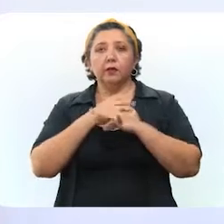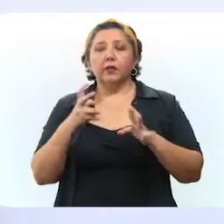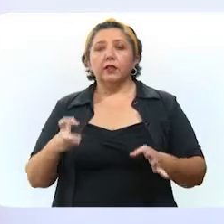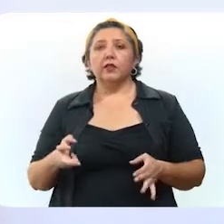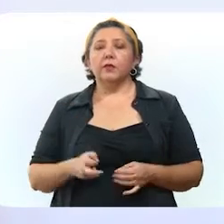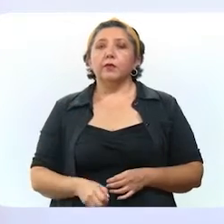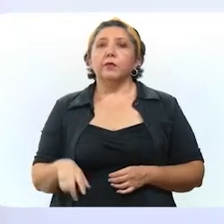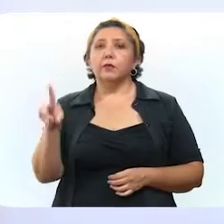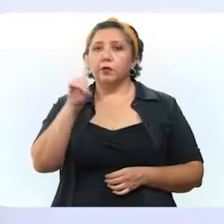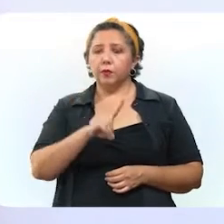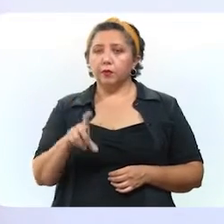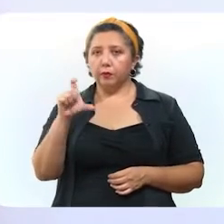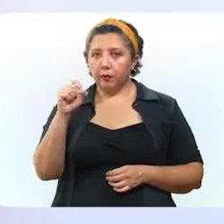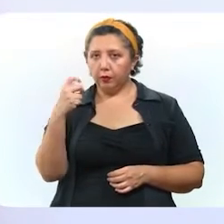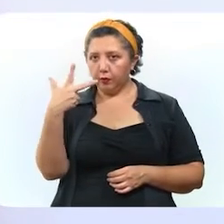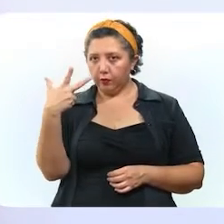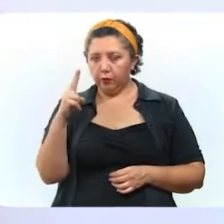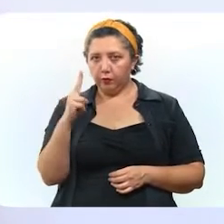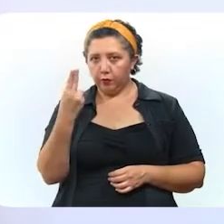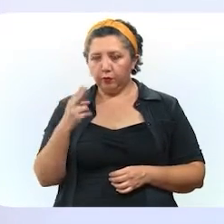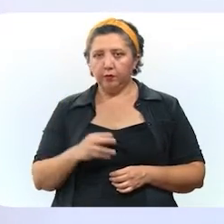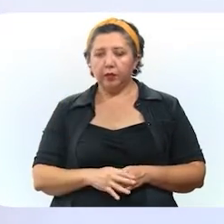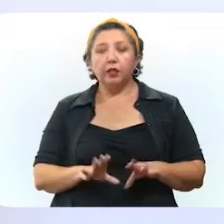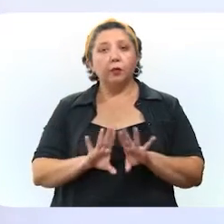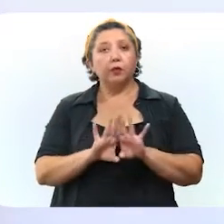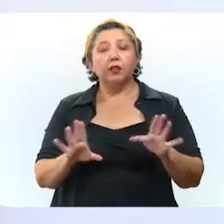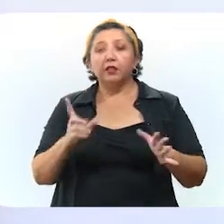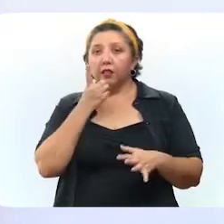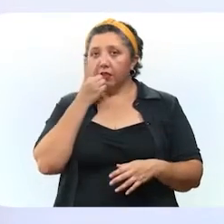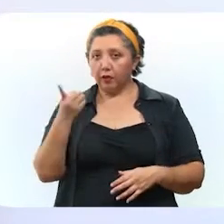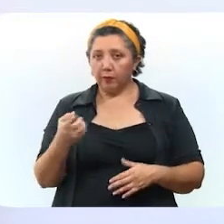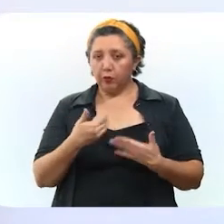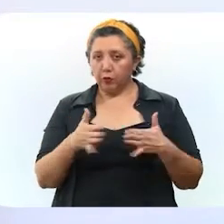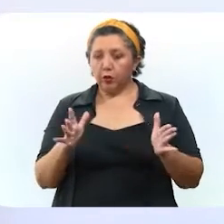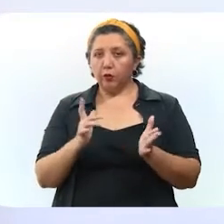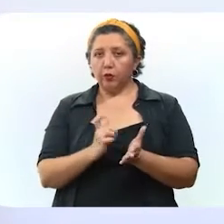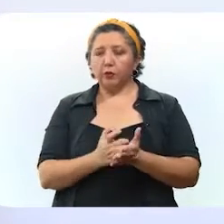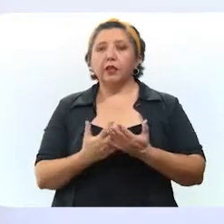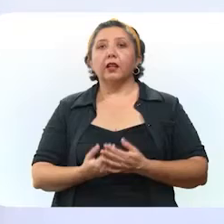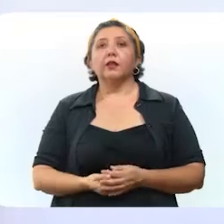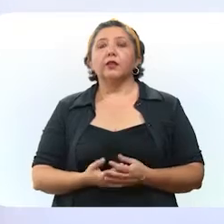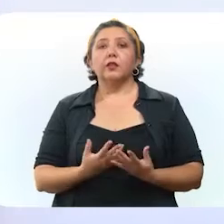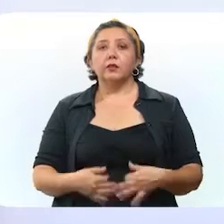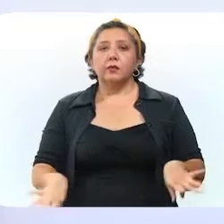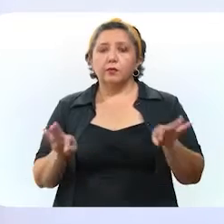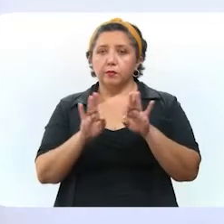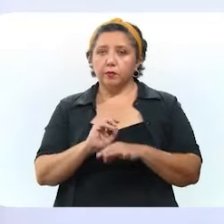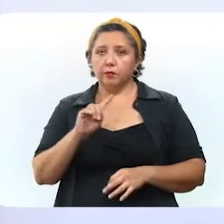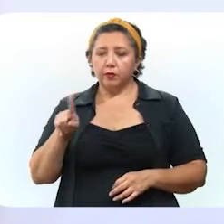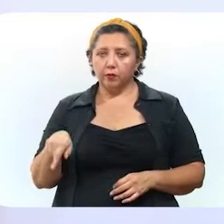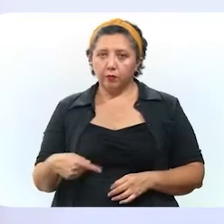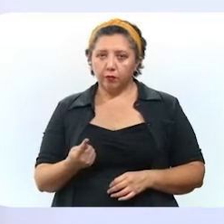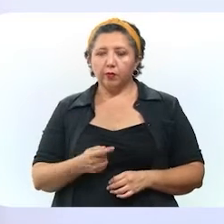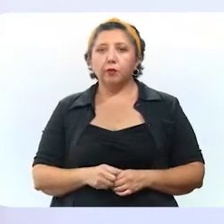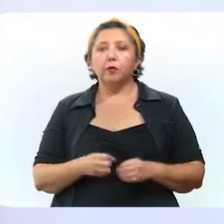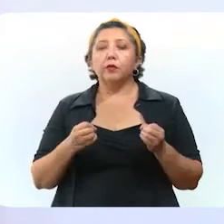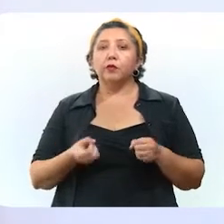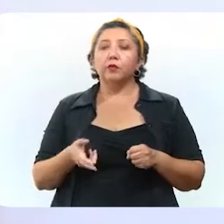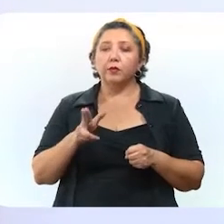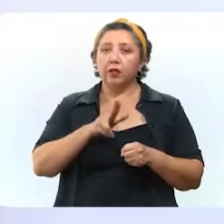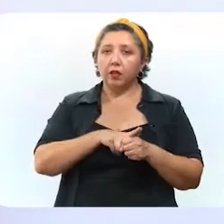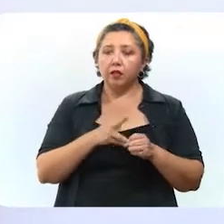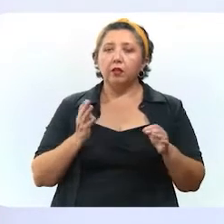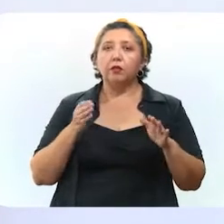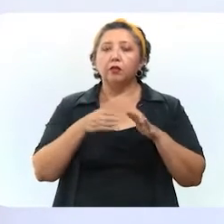parte médico de este domingo 28 de noviembre. Como se ha señalado, en la reapertura económica, los datos más importantes son la